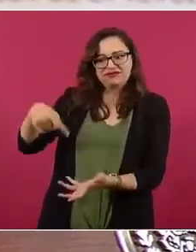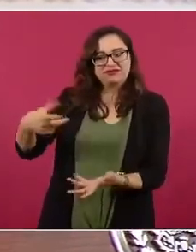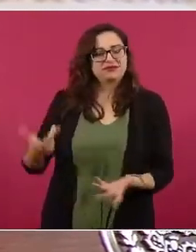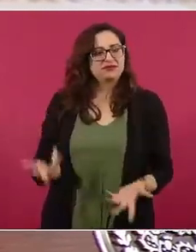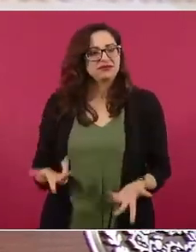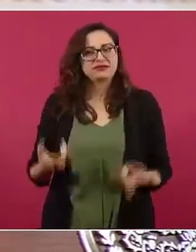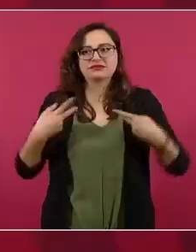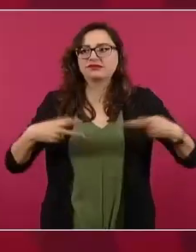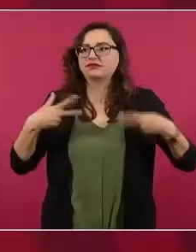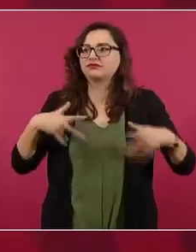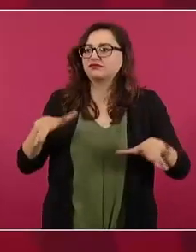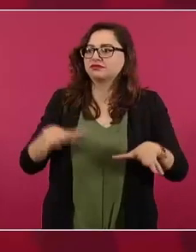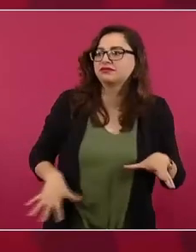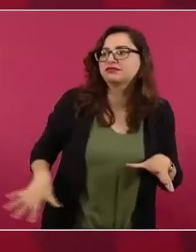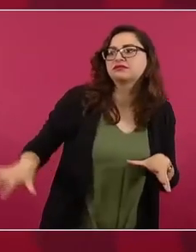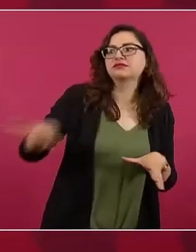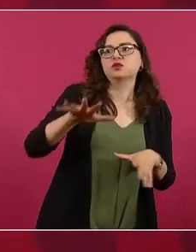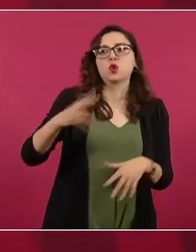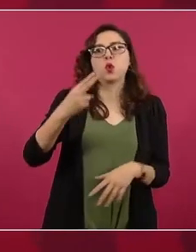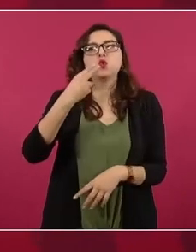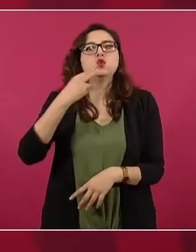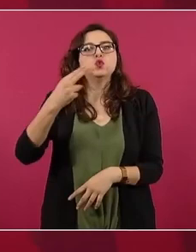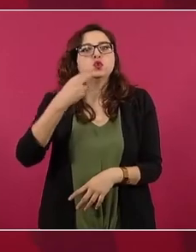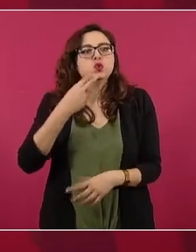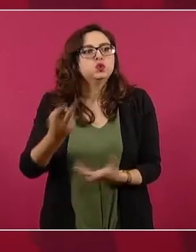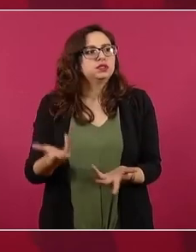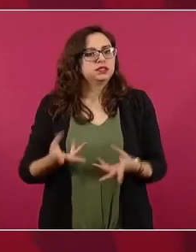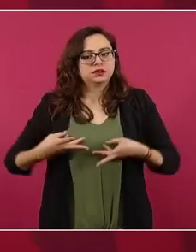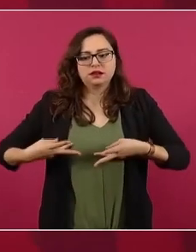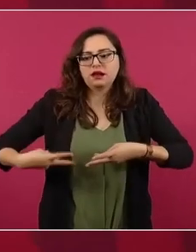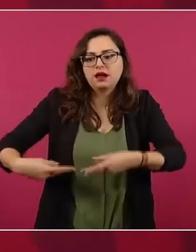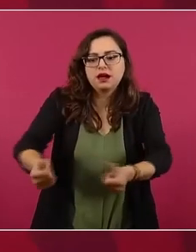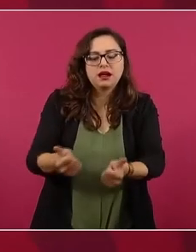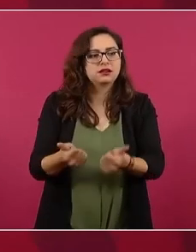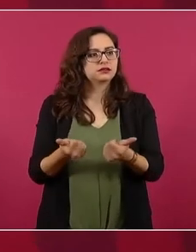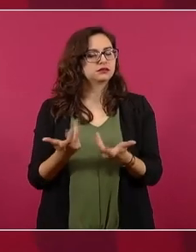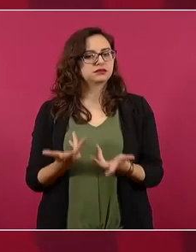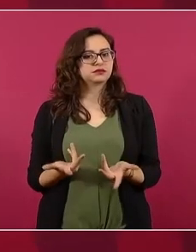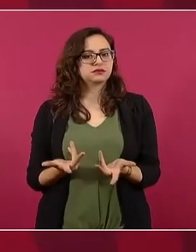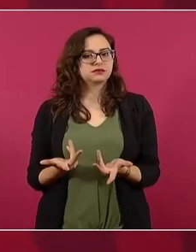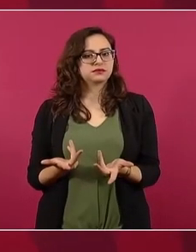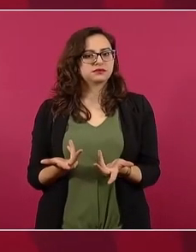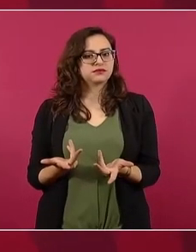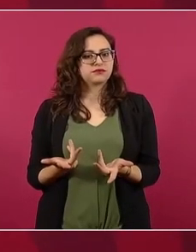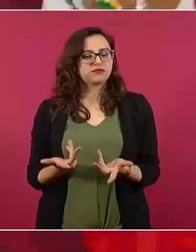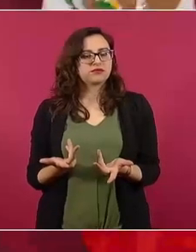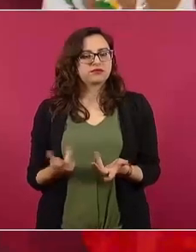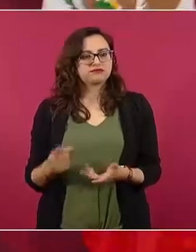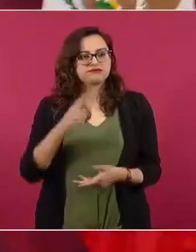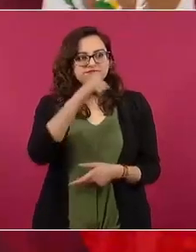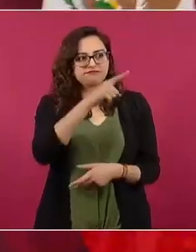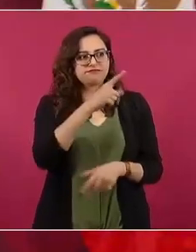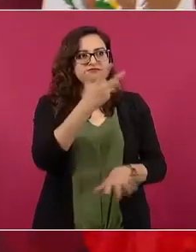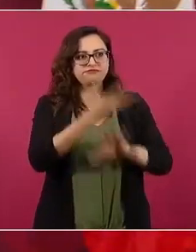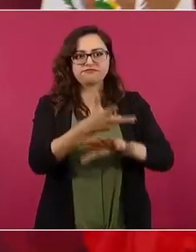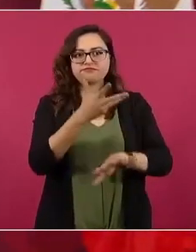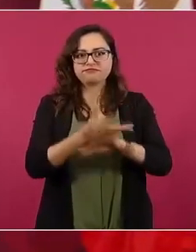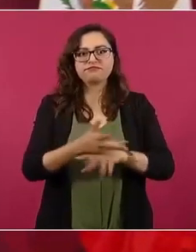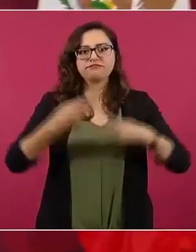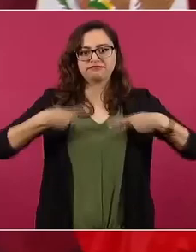principal ingreso del país, fruto del trabajo